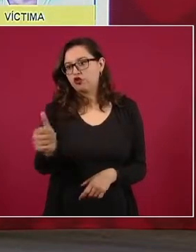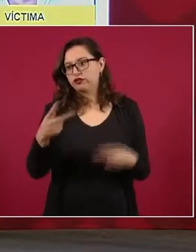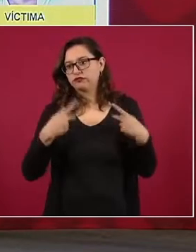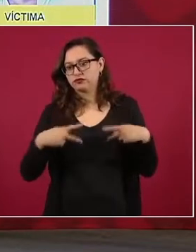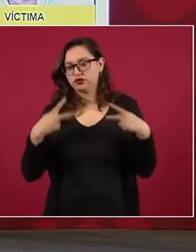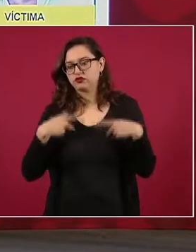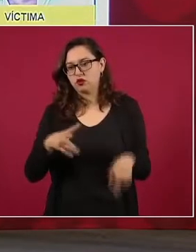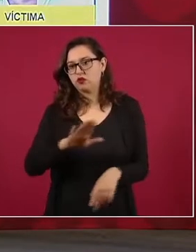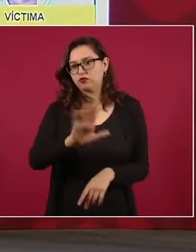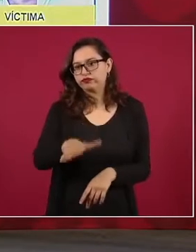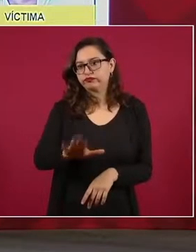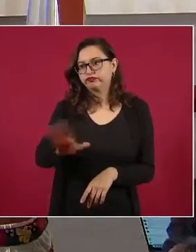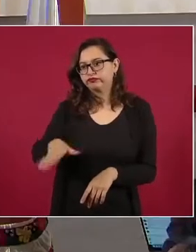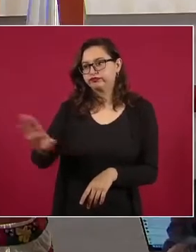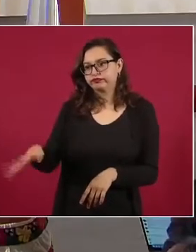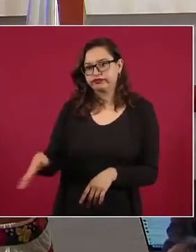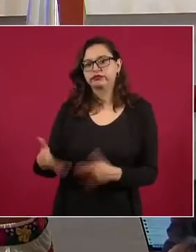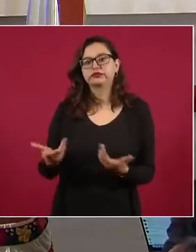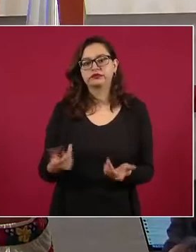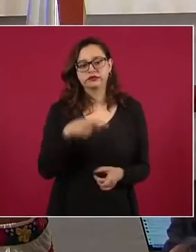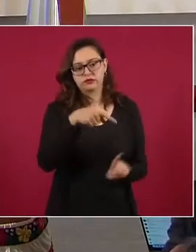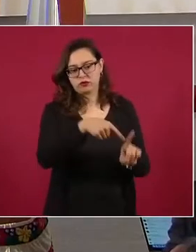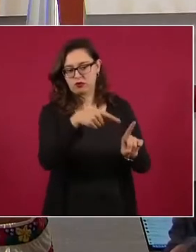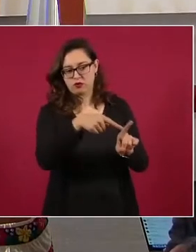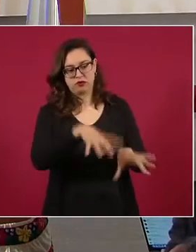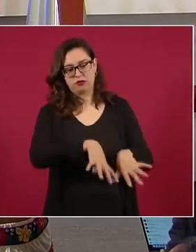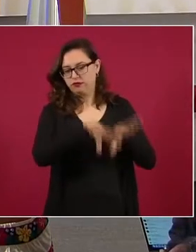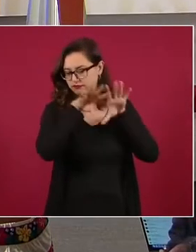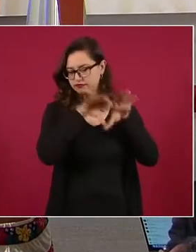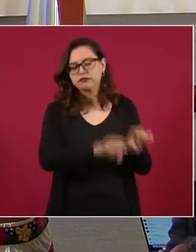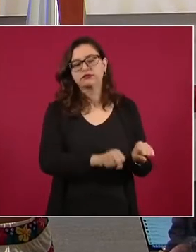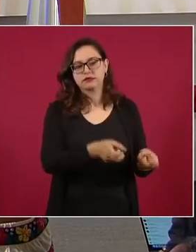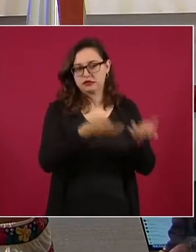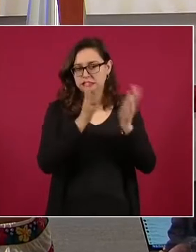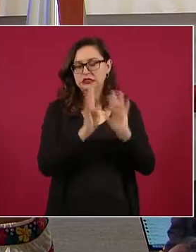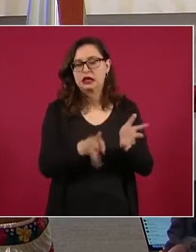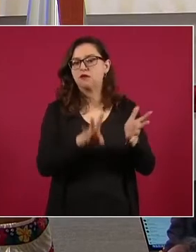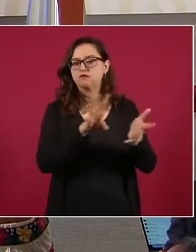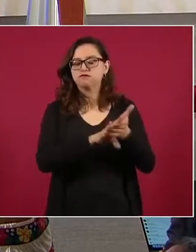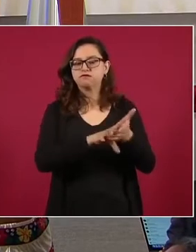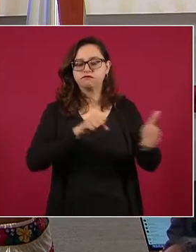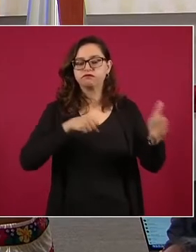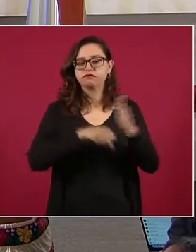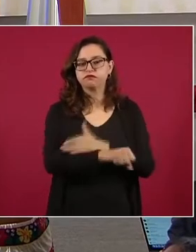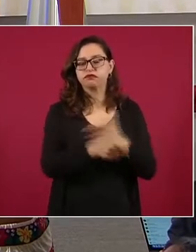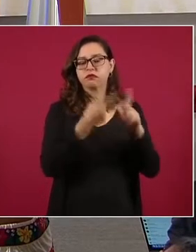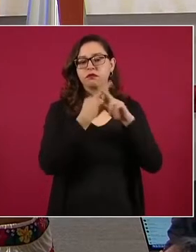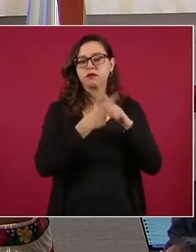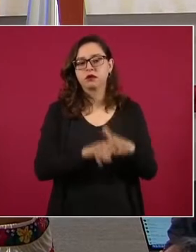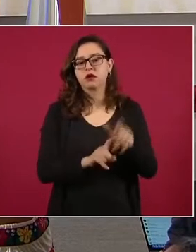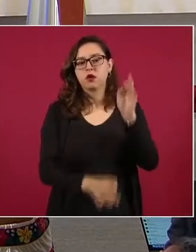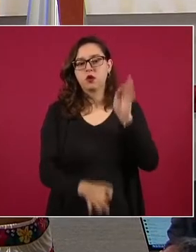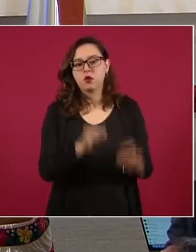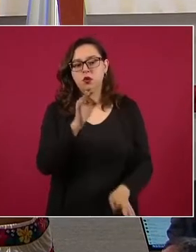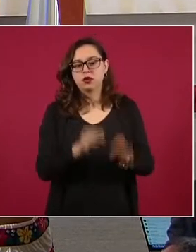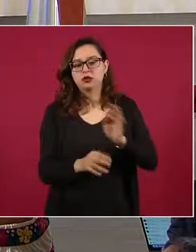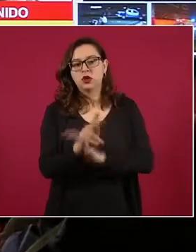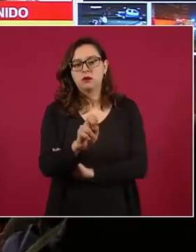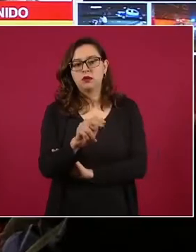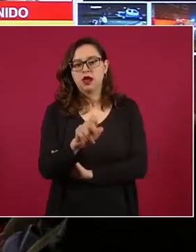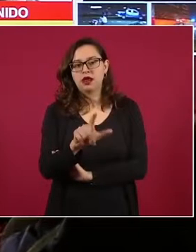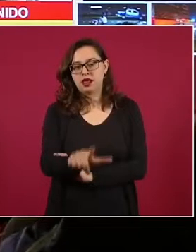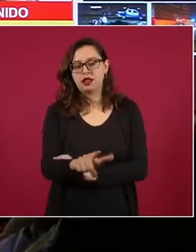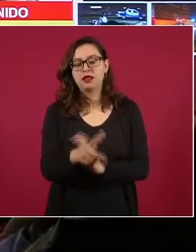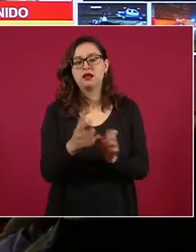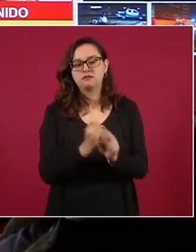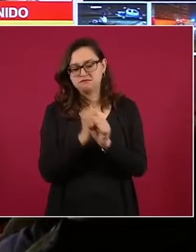en el estado de Morelos, ya fue detenido, ya fue vinculado al proceso penal y se continúan con las